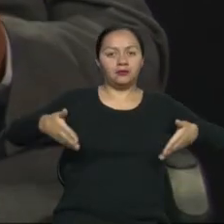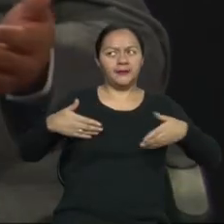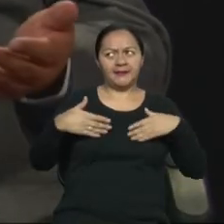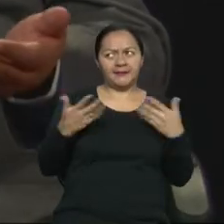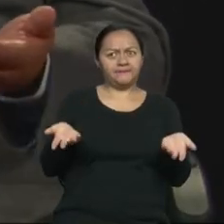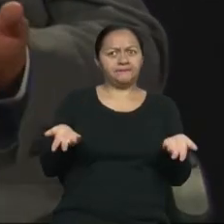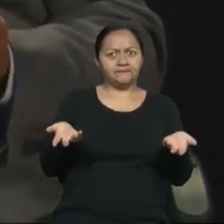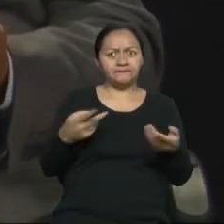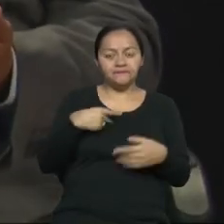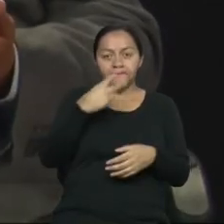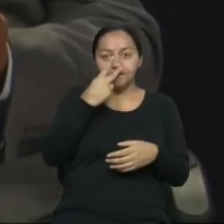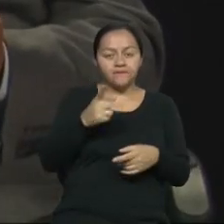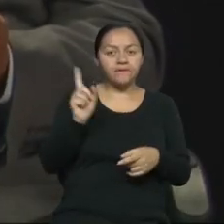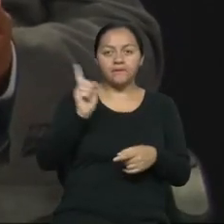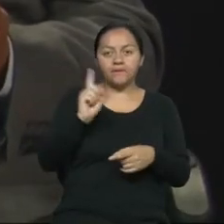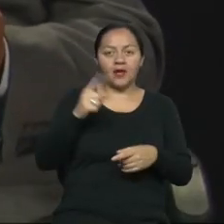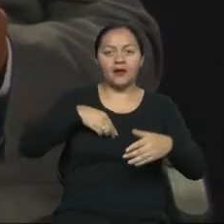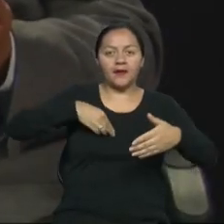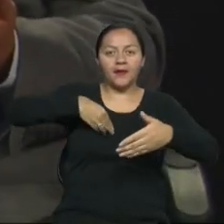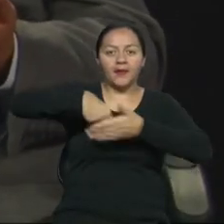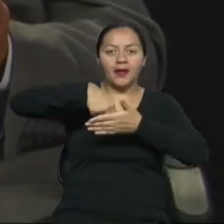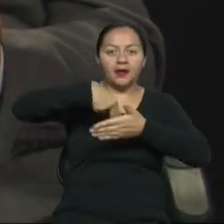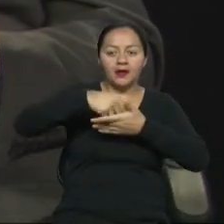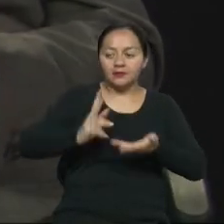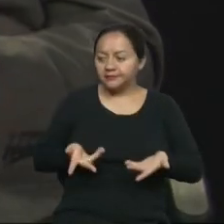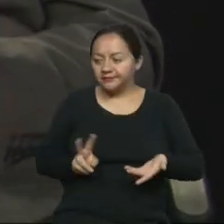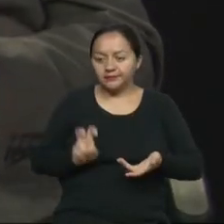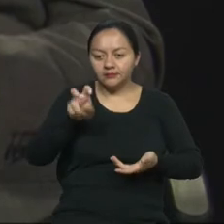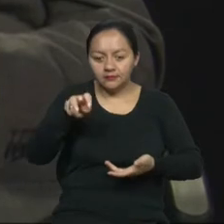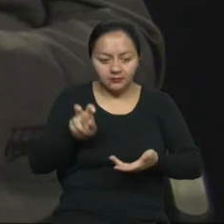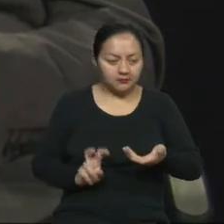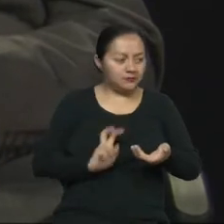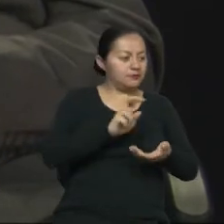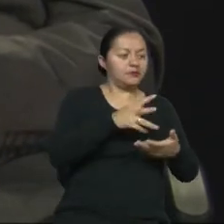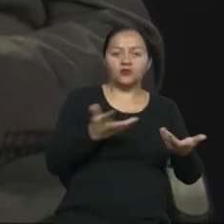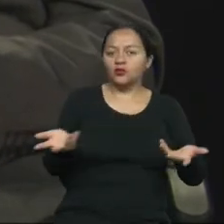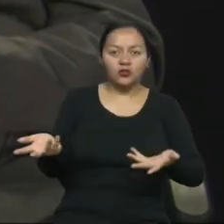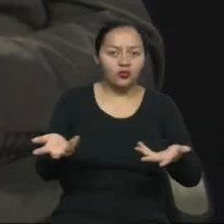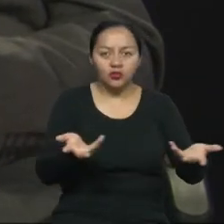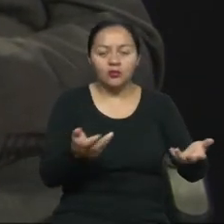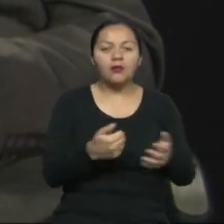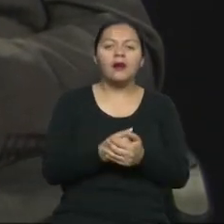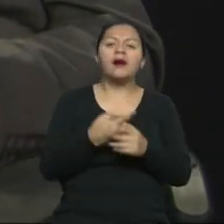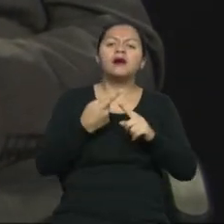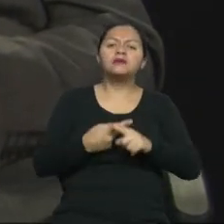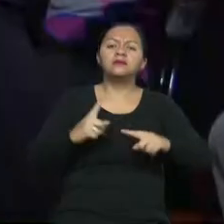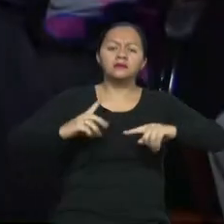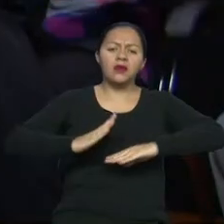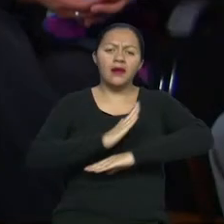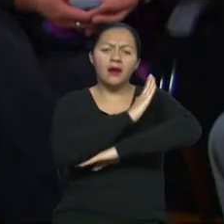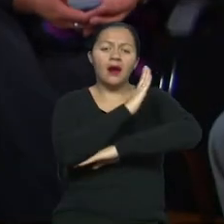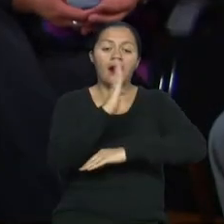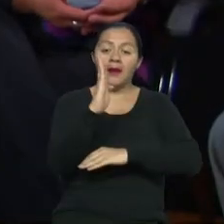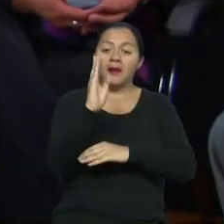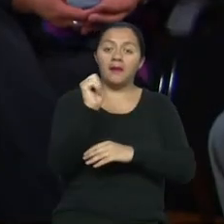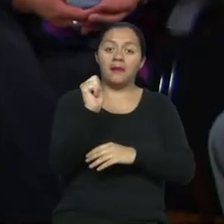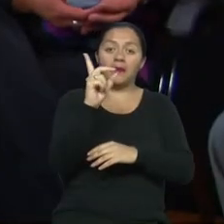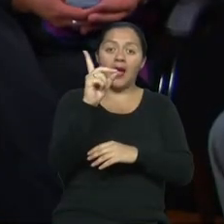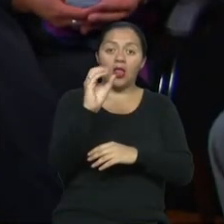lastimosamente, eso es una barrera arquitectónica para cualquier persona. ¿Pero cuál es la diferencia entre la rampa y el vado, entonces? La